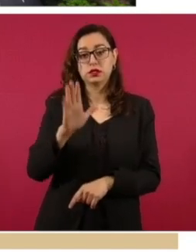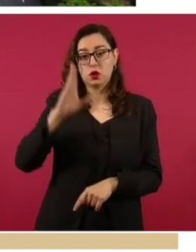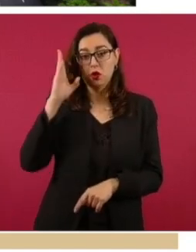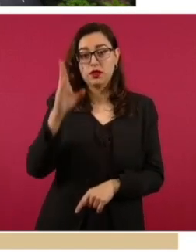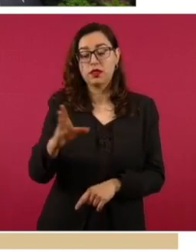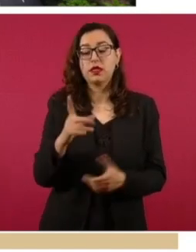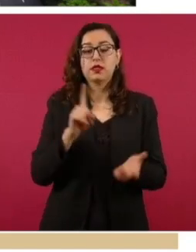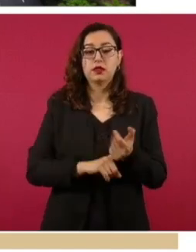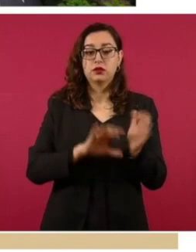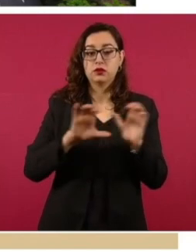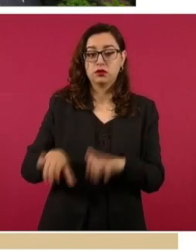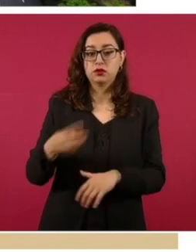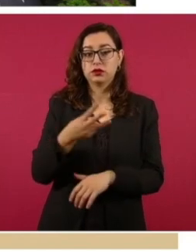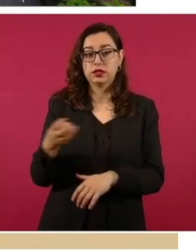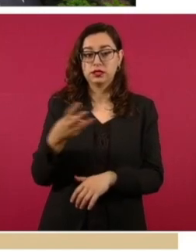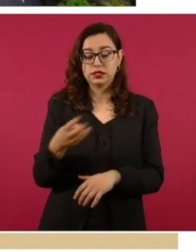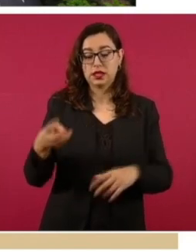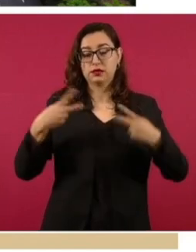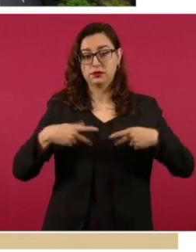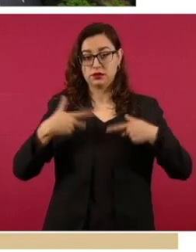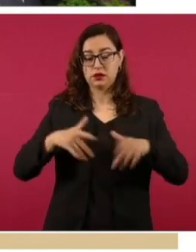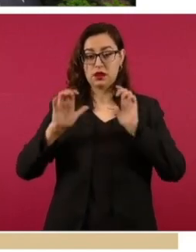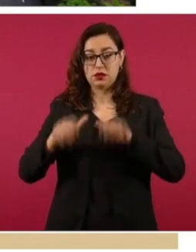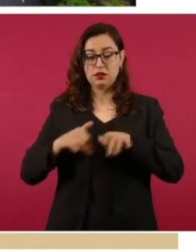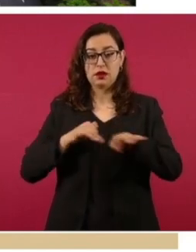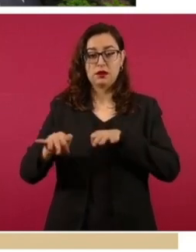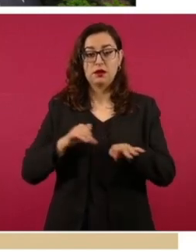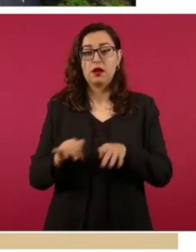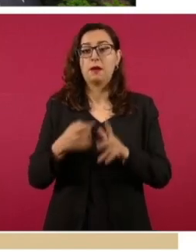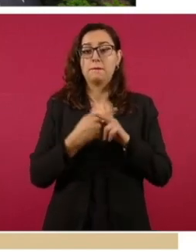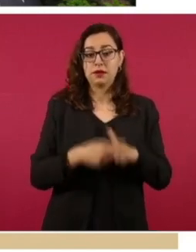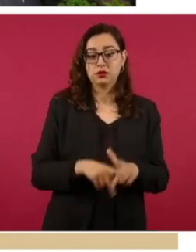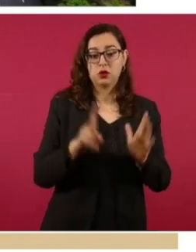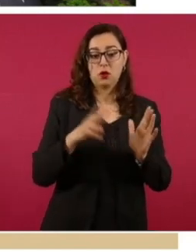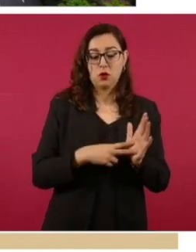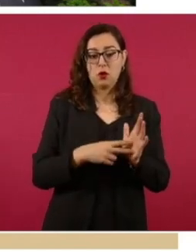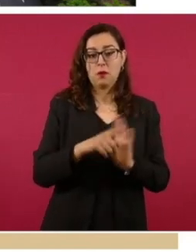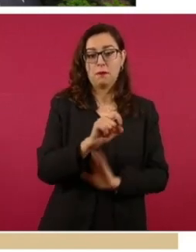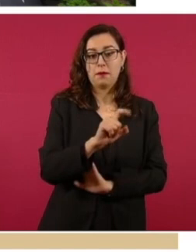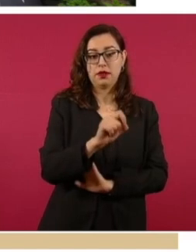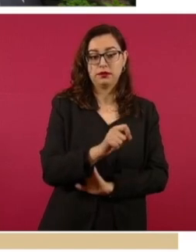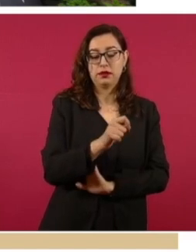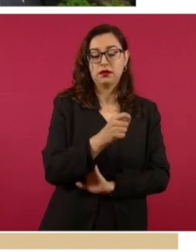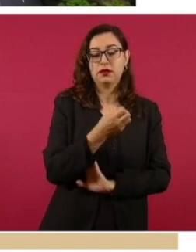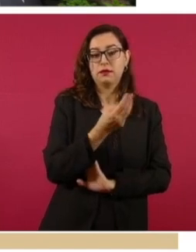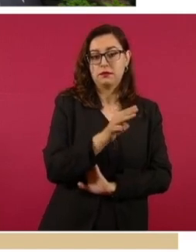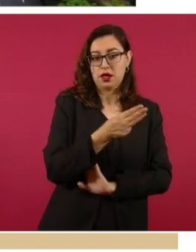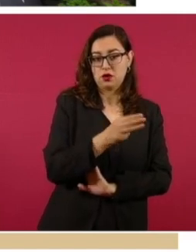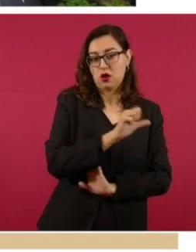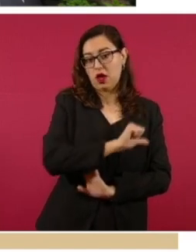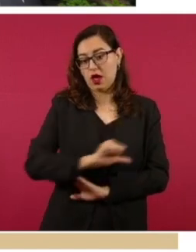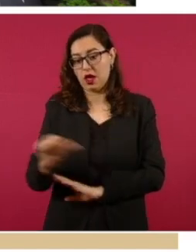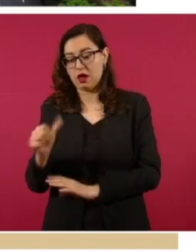empleos y 900 indirectos. Empezamos en mayo de 2022, terminamos en octubre de 2022 con un costo total de